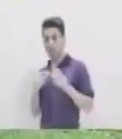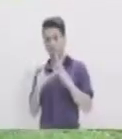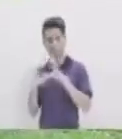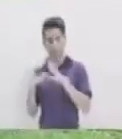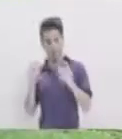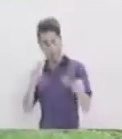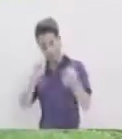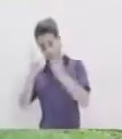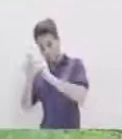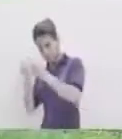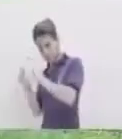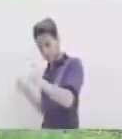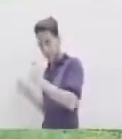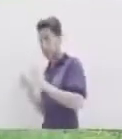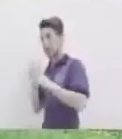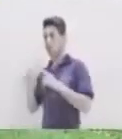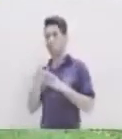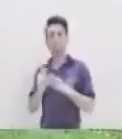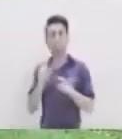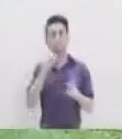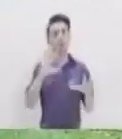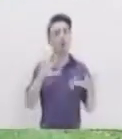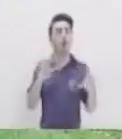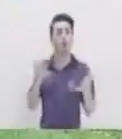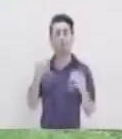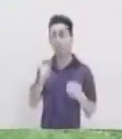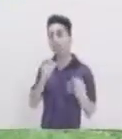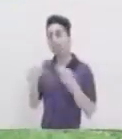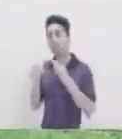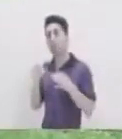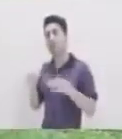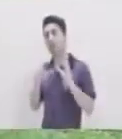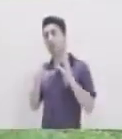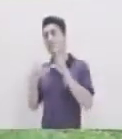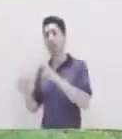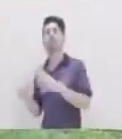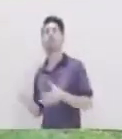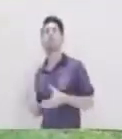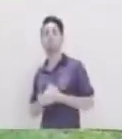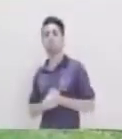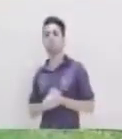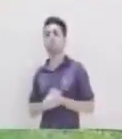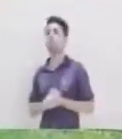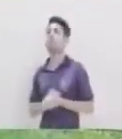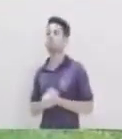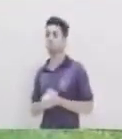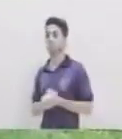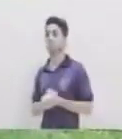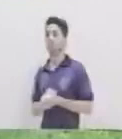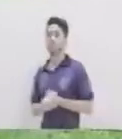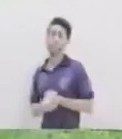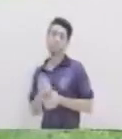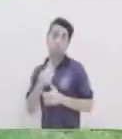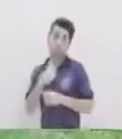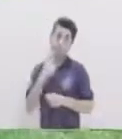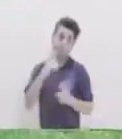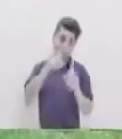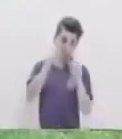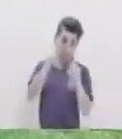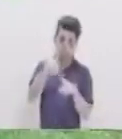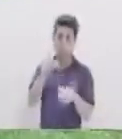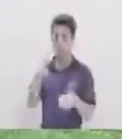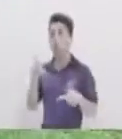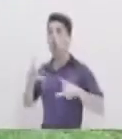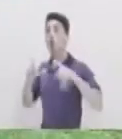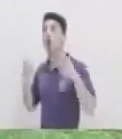líderes Y poder cambiar Esas cosas ¿Verdad? Pero ¿Cómo podríamos Describir el liderazgo En sí? Así es André Si yo te preguntara